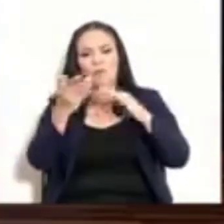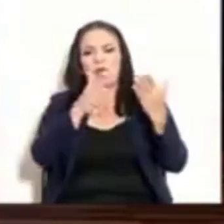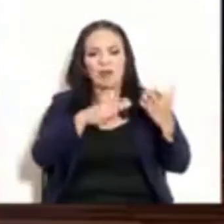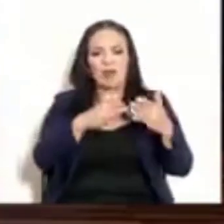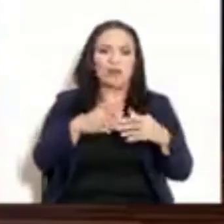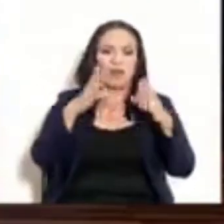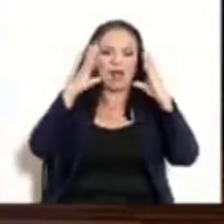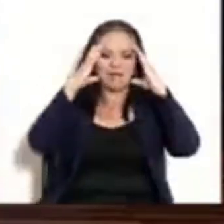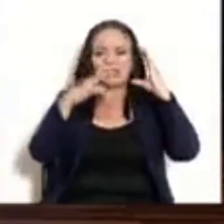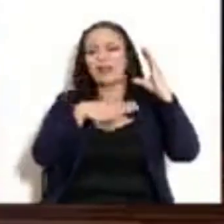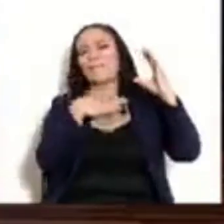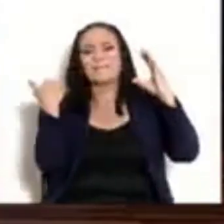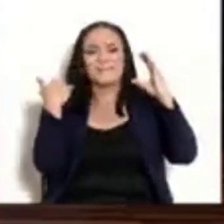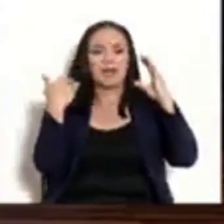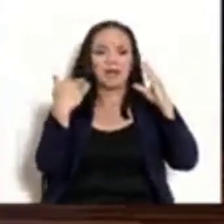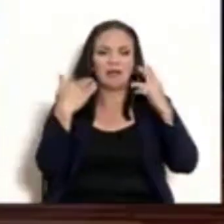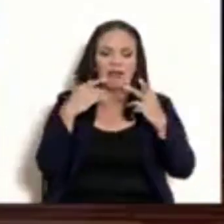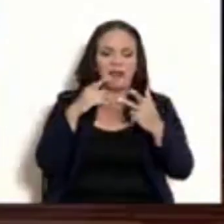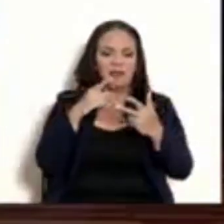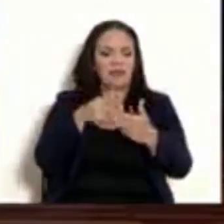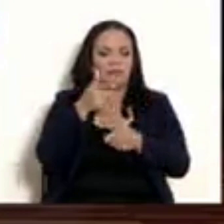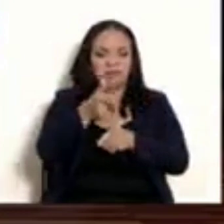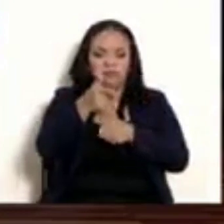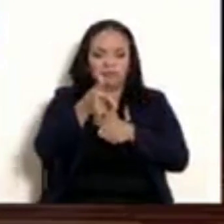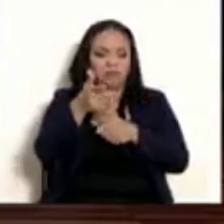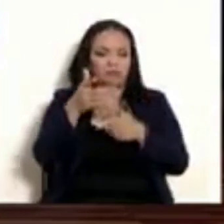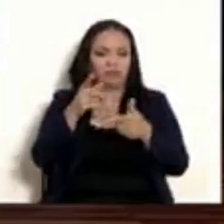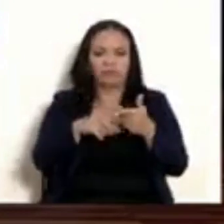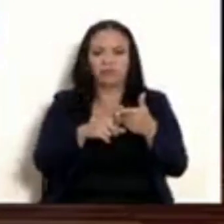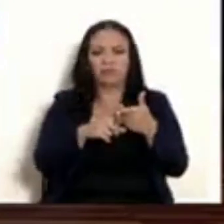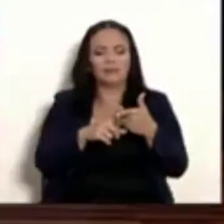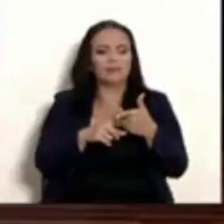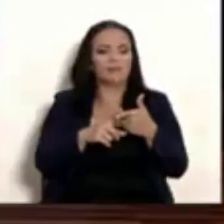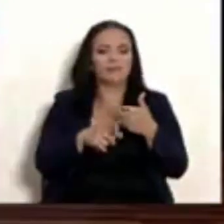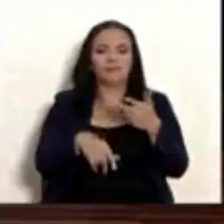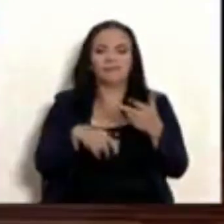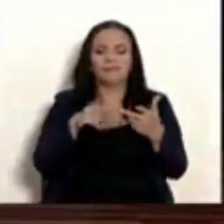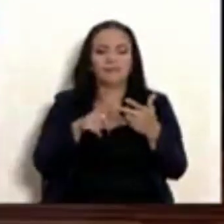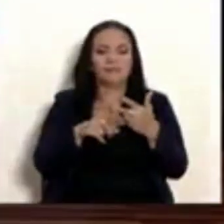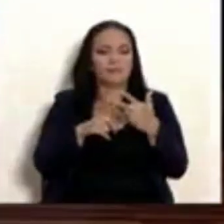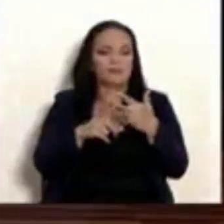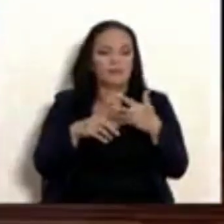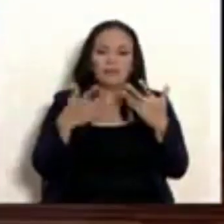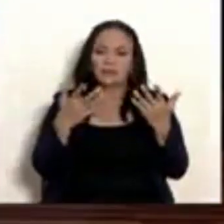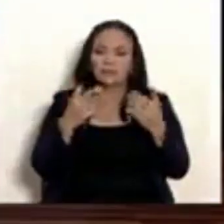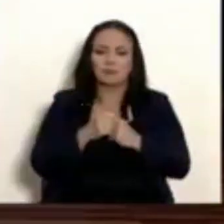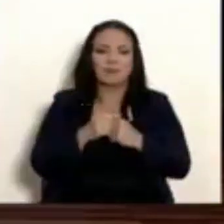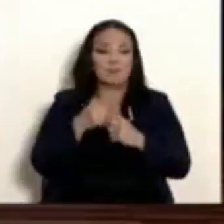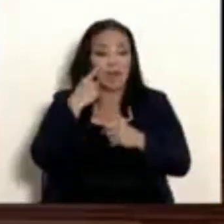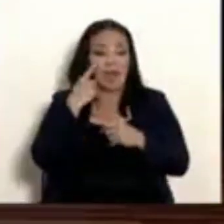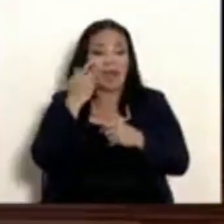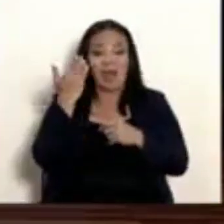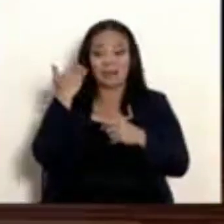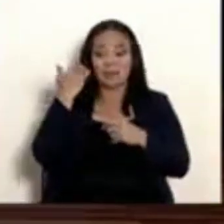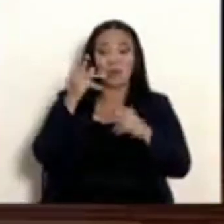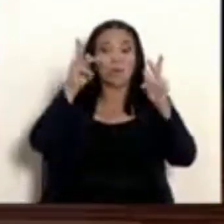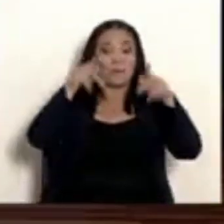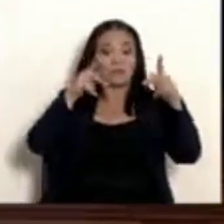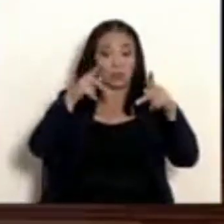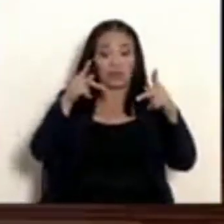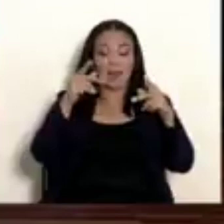decapitaciones, asesinatos, con saña. A una persona en Paraíso Cartago le